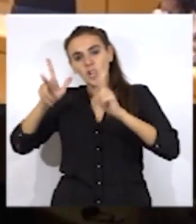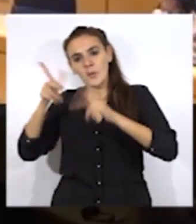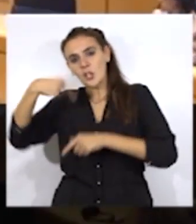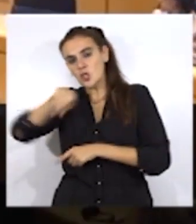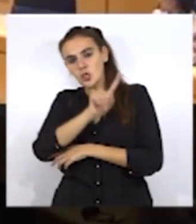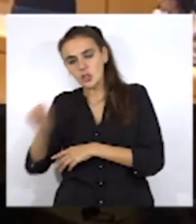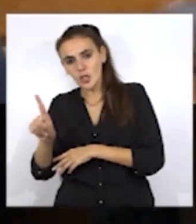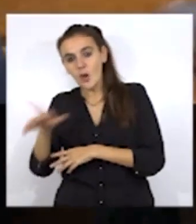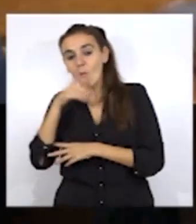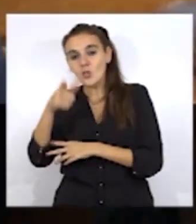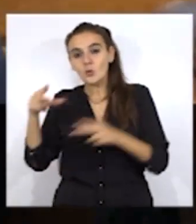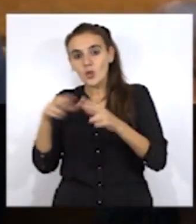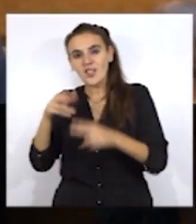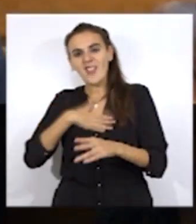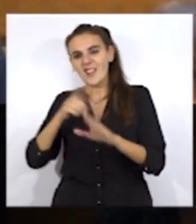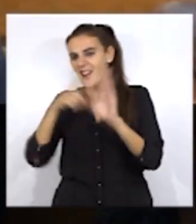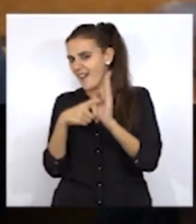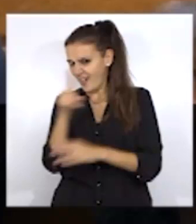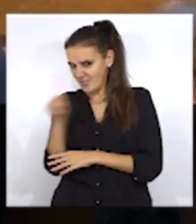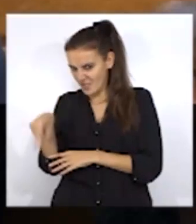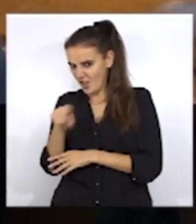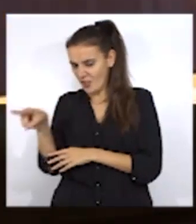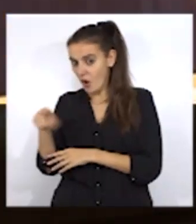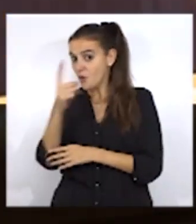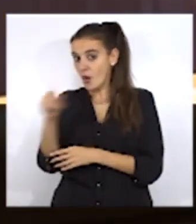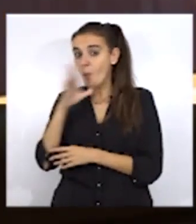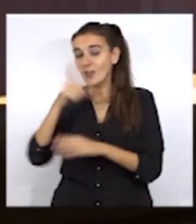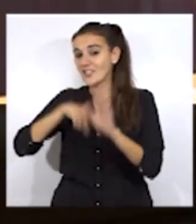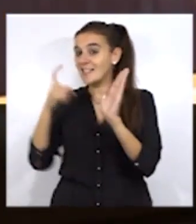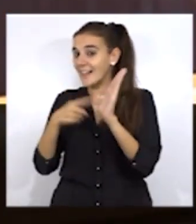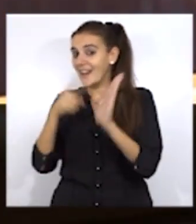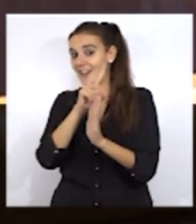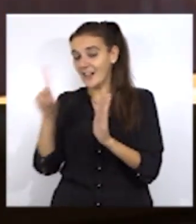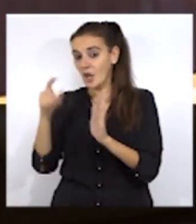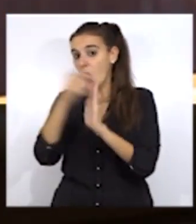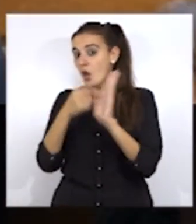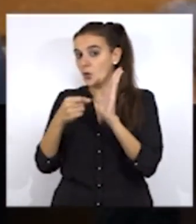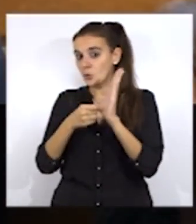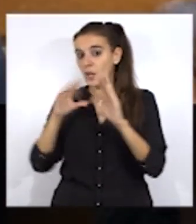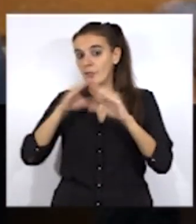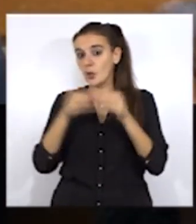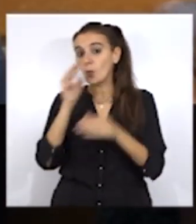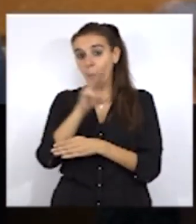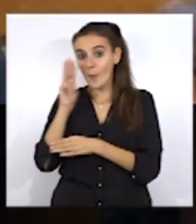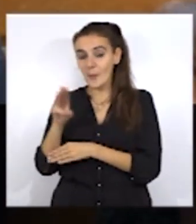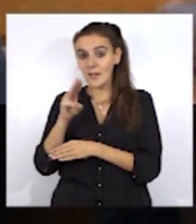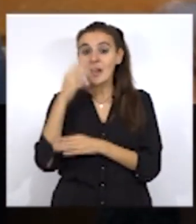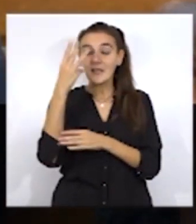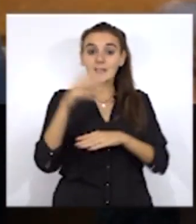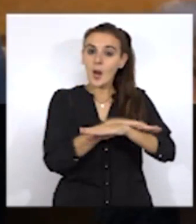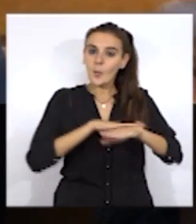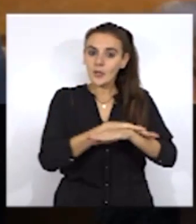ilegal? Porque si es ilegal, según el criterio del Partido Popular, tres ministros del Gobierno de España que lo han